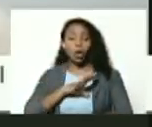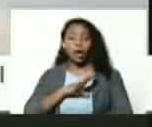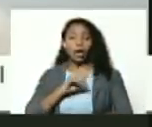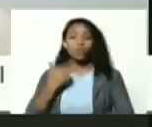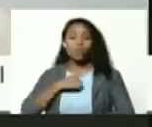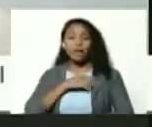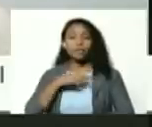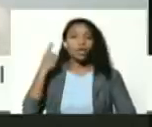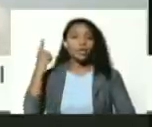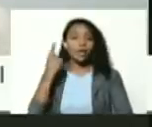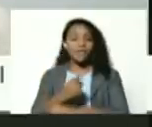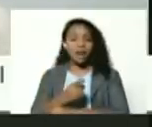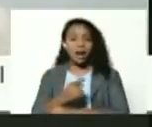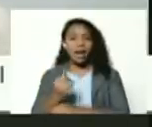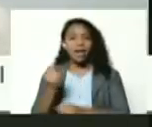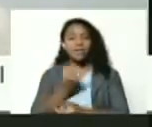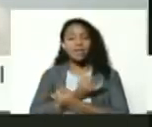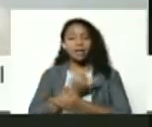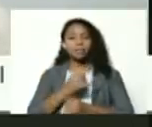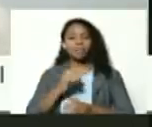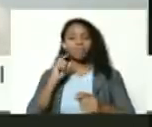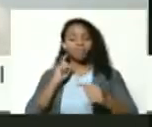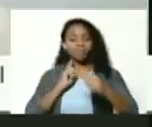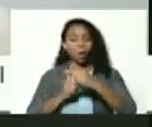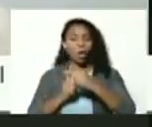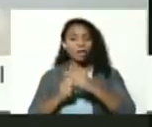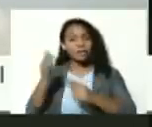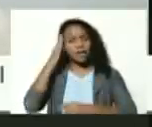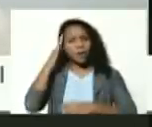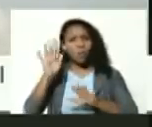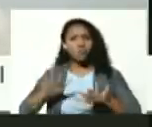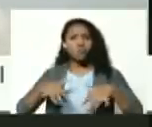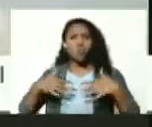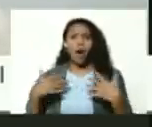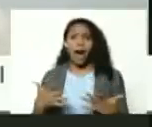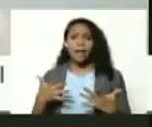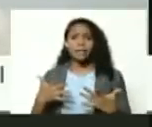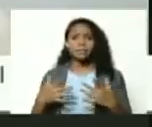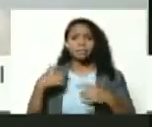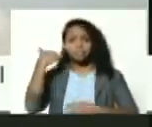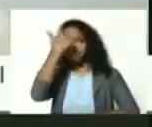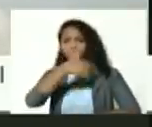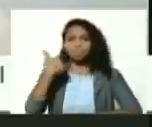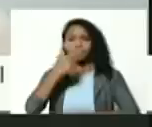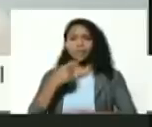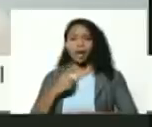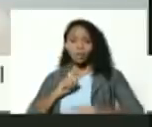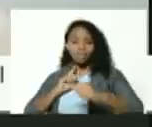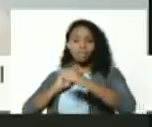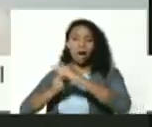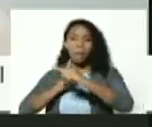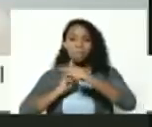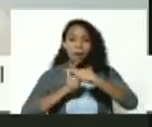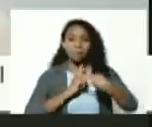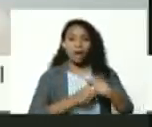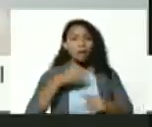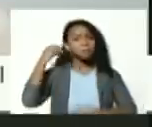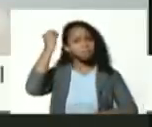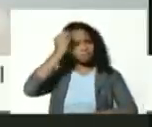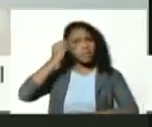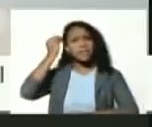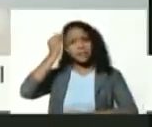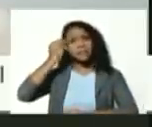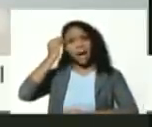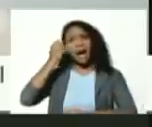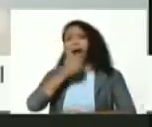es identificar saber cuál es su rostro de seguir desenmascarándolo y pensar en